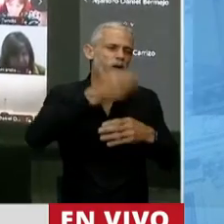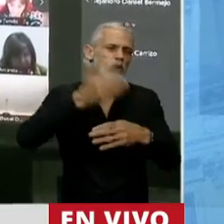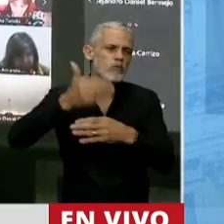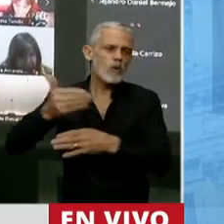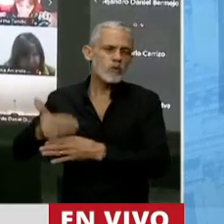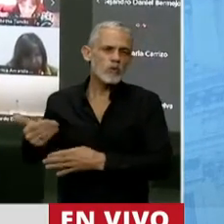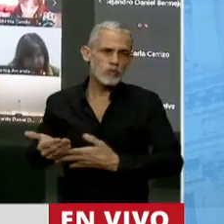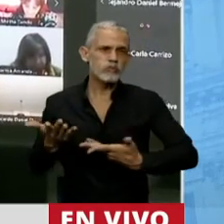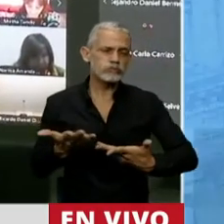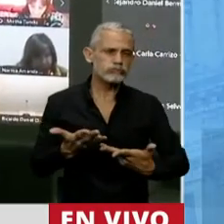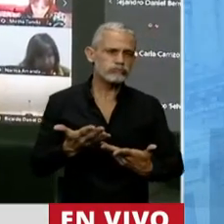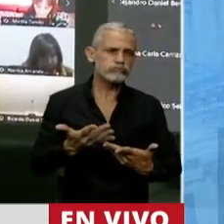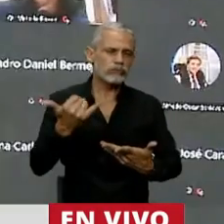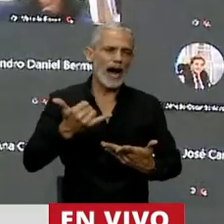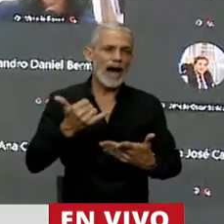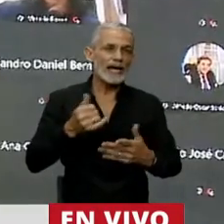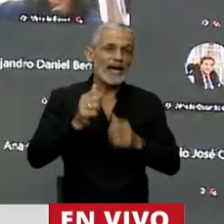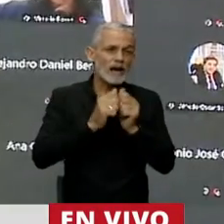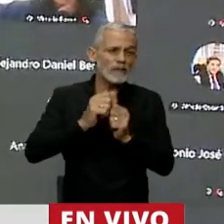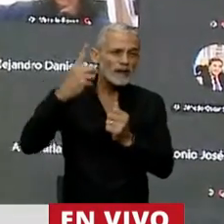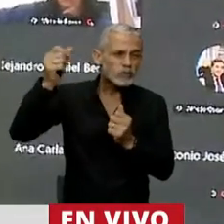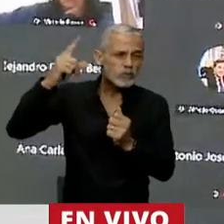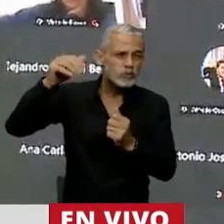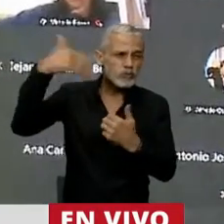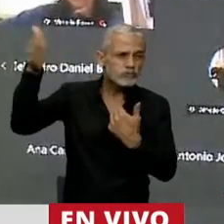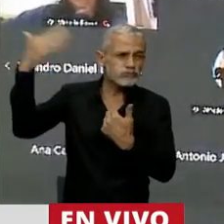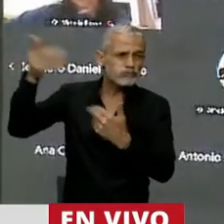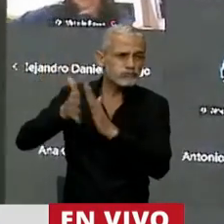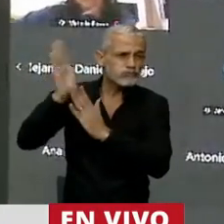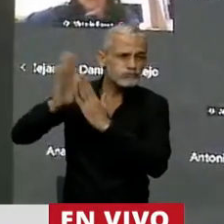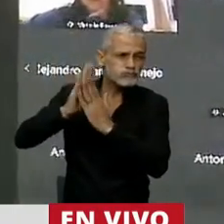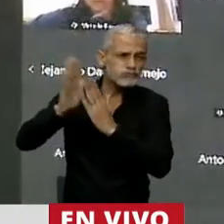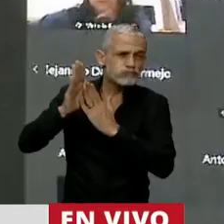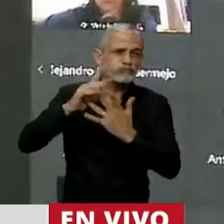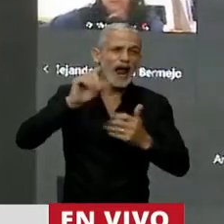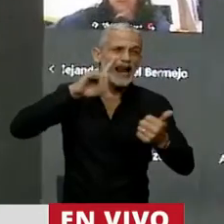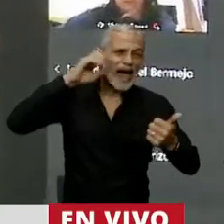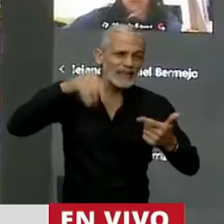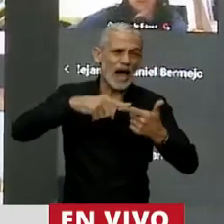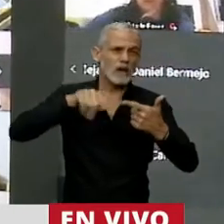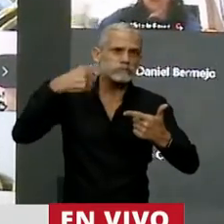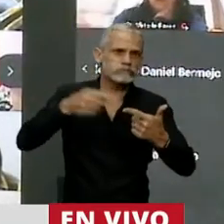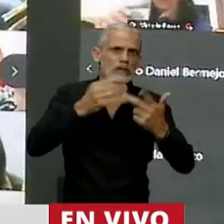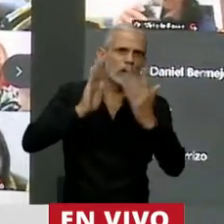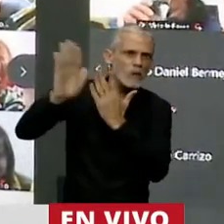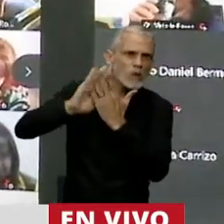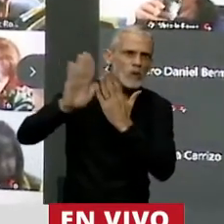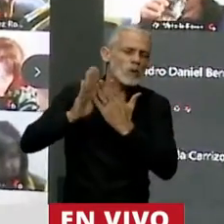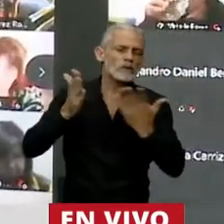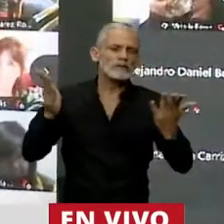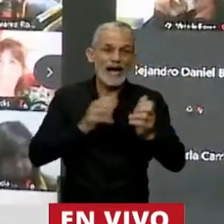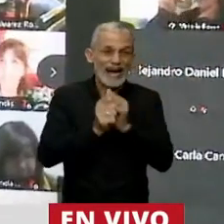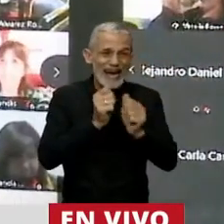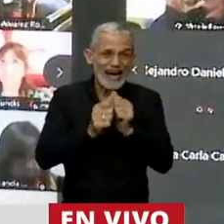donde cada vez más empresas están yendo de nuestro país, así como lo hicieron Nike y Latam, donde muchas empresas